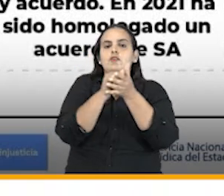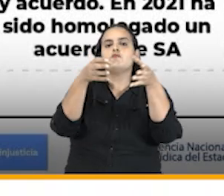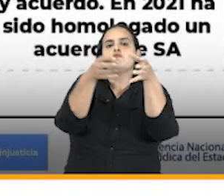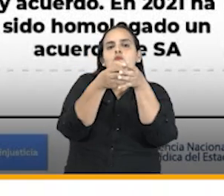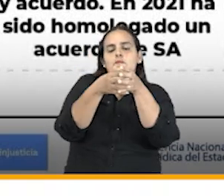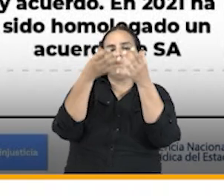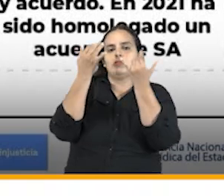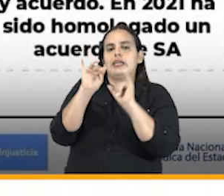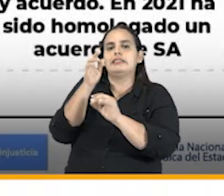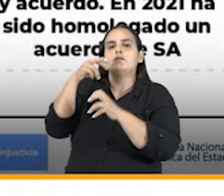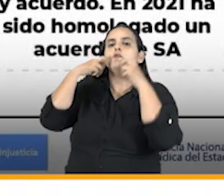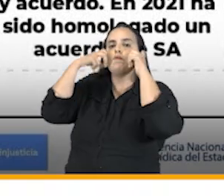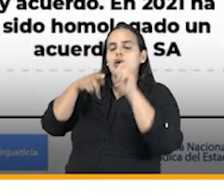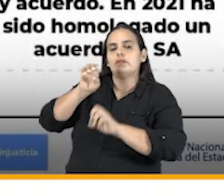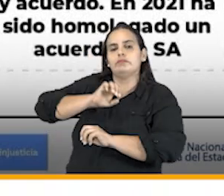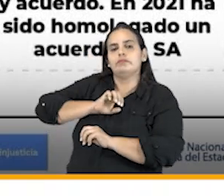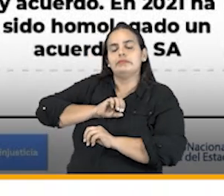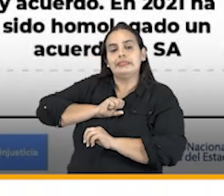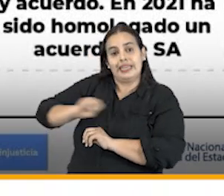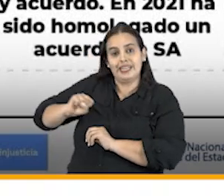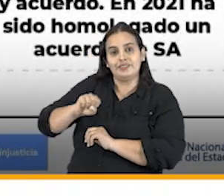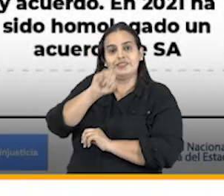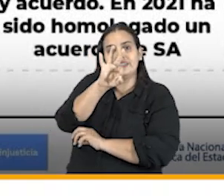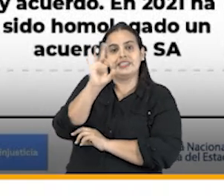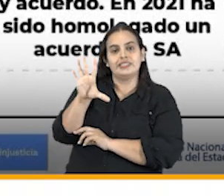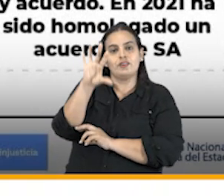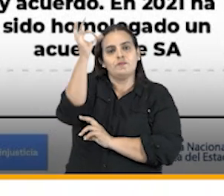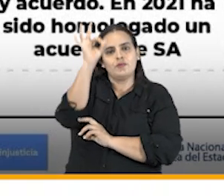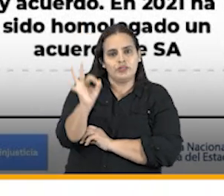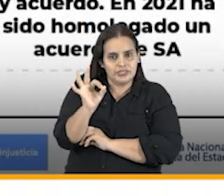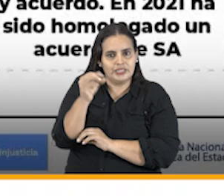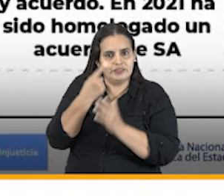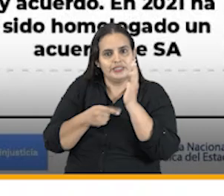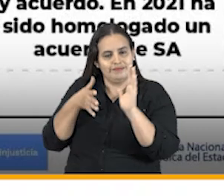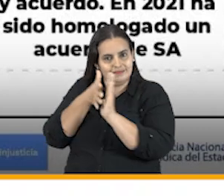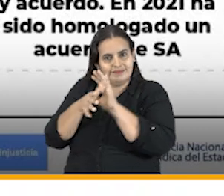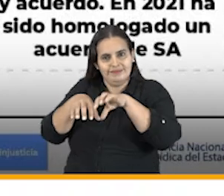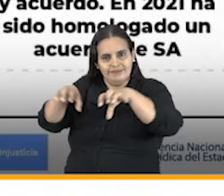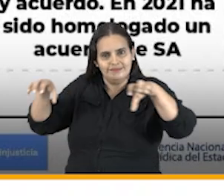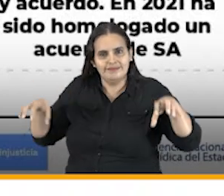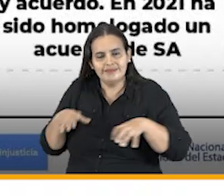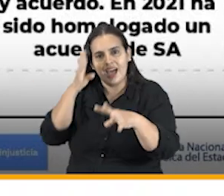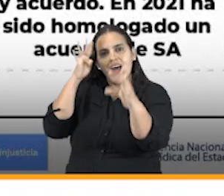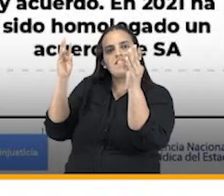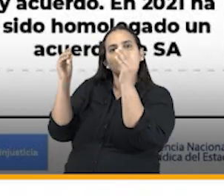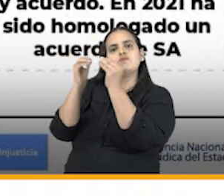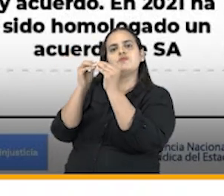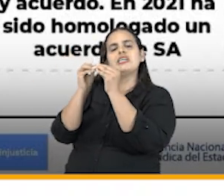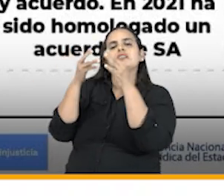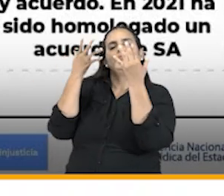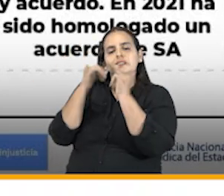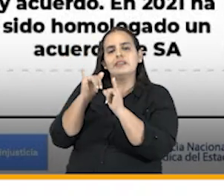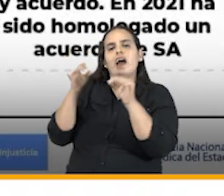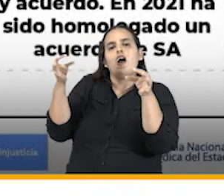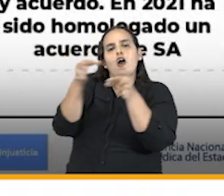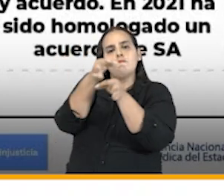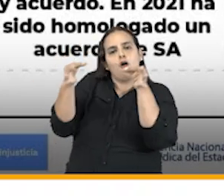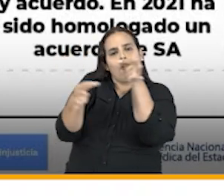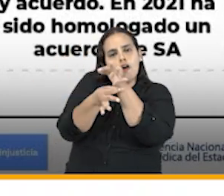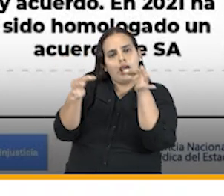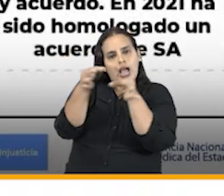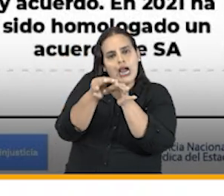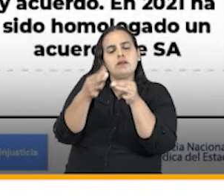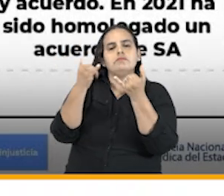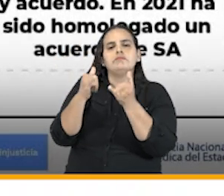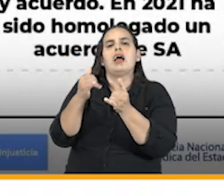interamericana de derechos humanos el 35% de los acuerdos que han sido homologados fueron homologados